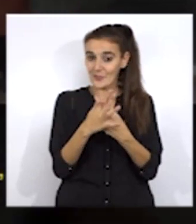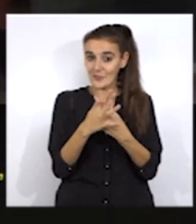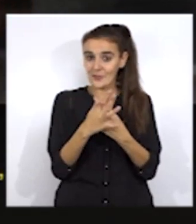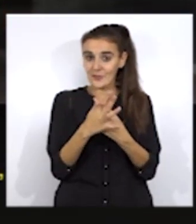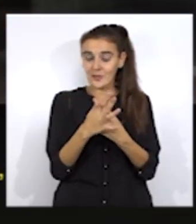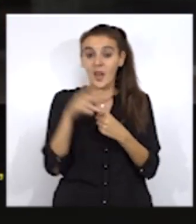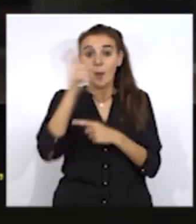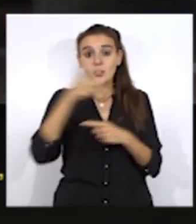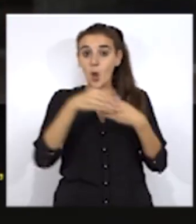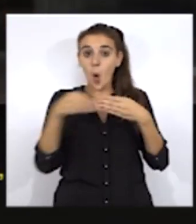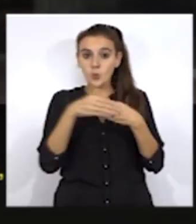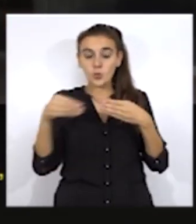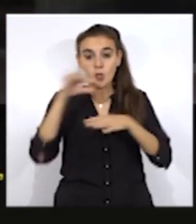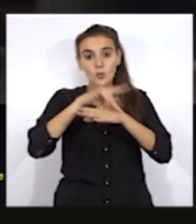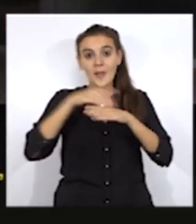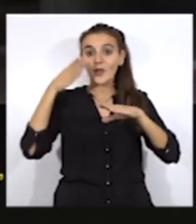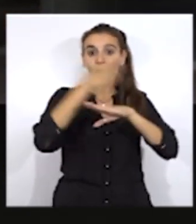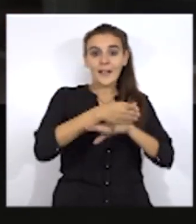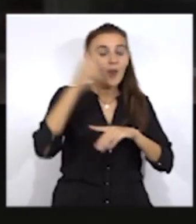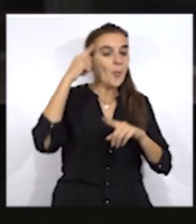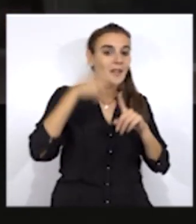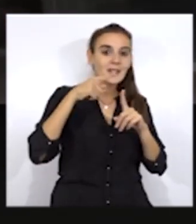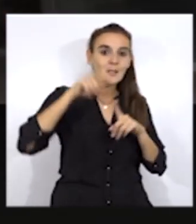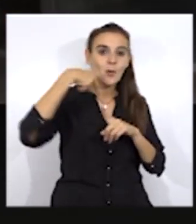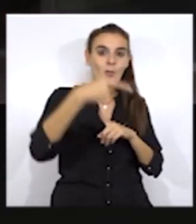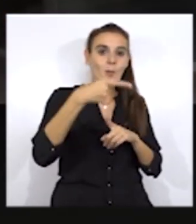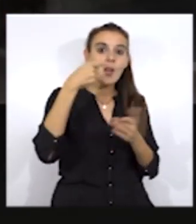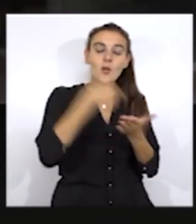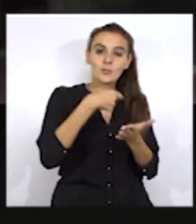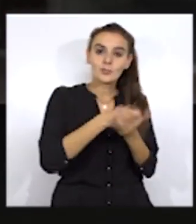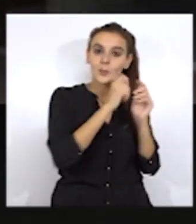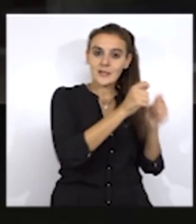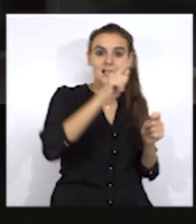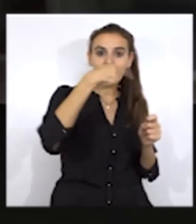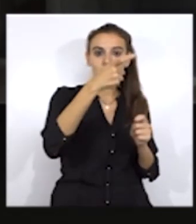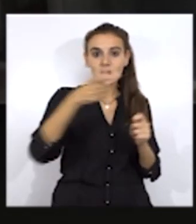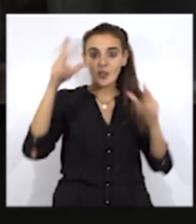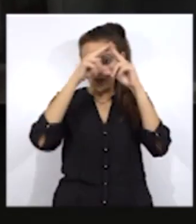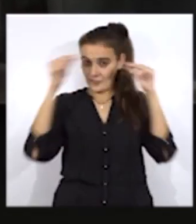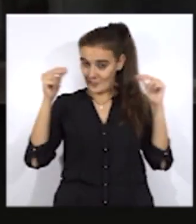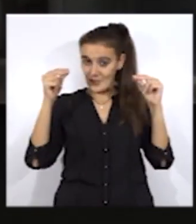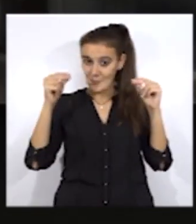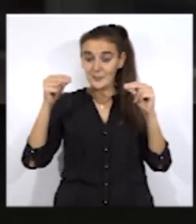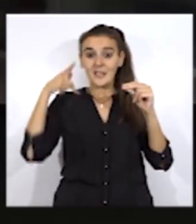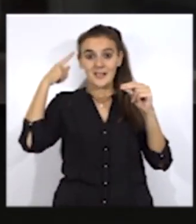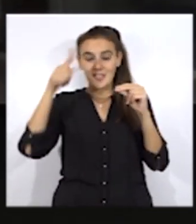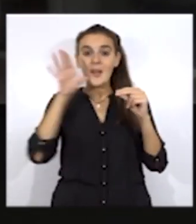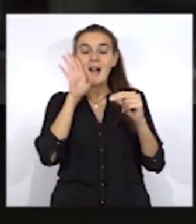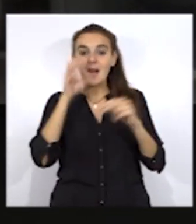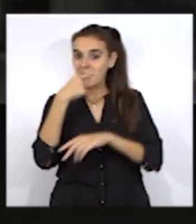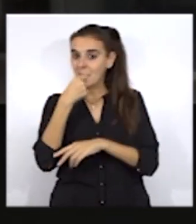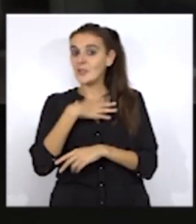su médico para que su médico le dé dicha orden de dispensación y ya los enfermeros podremos administrar dichos medicamentos. Si